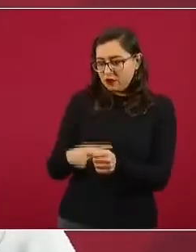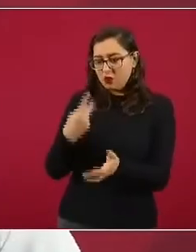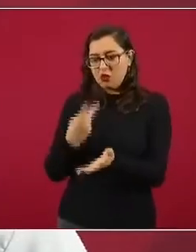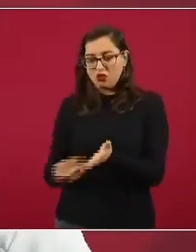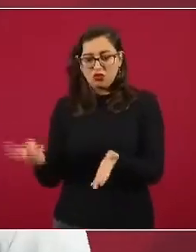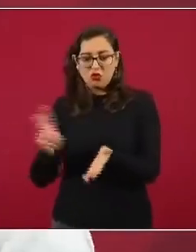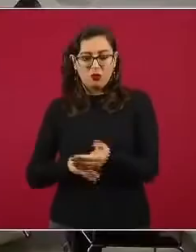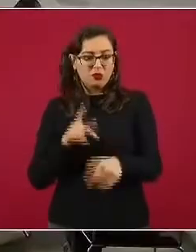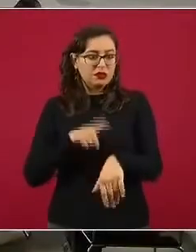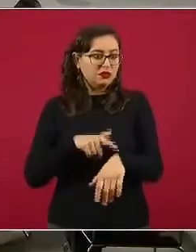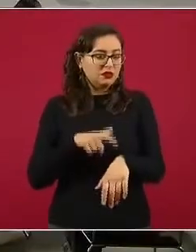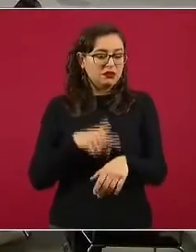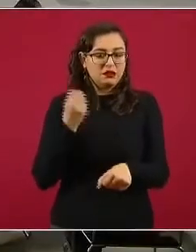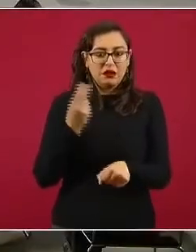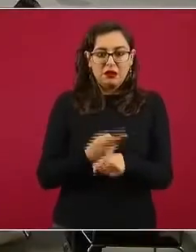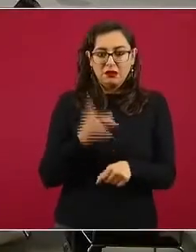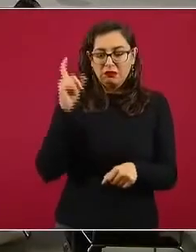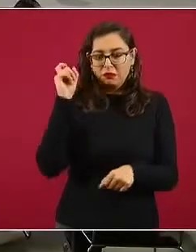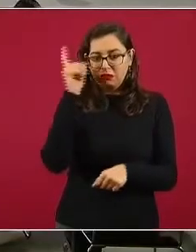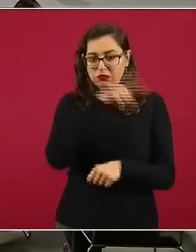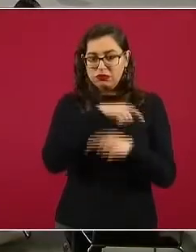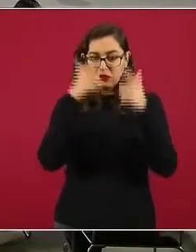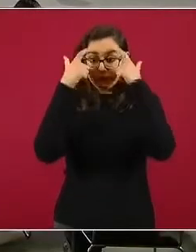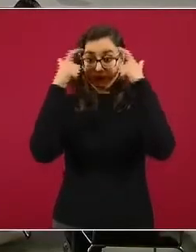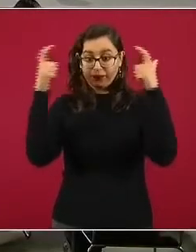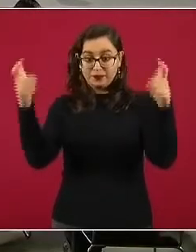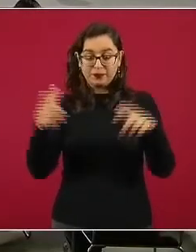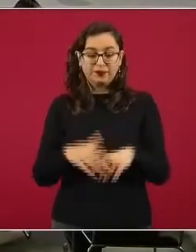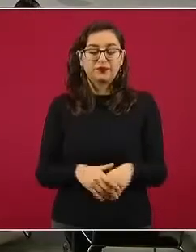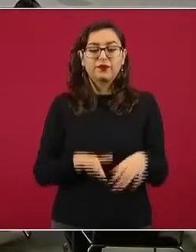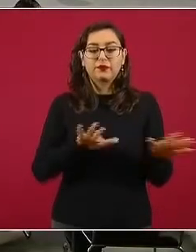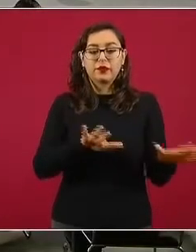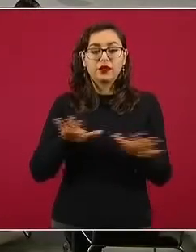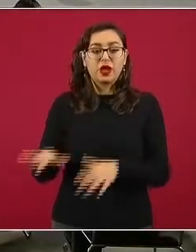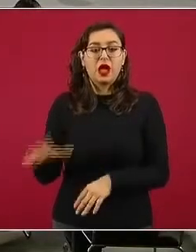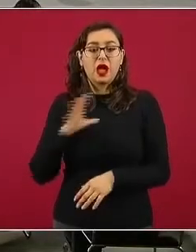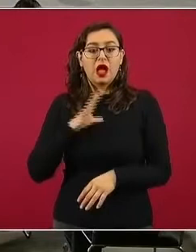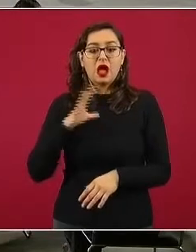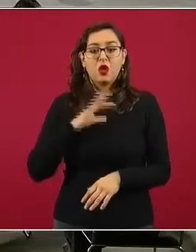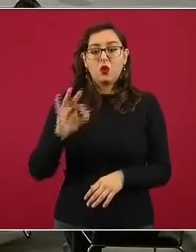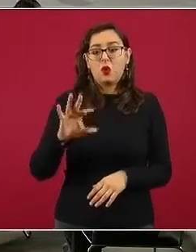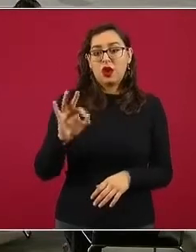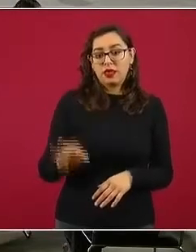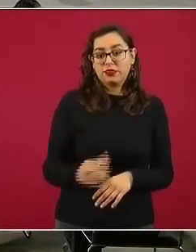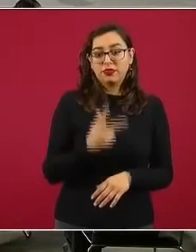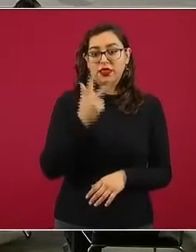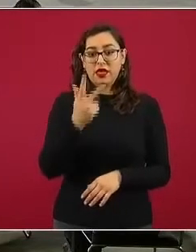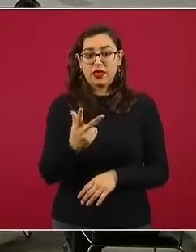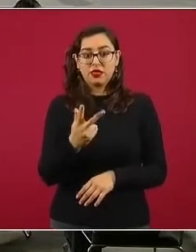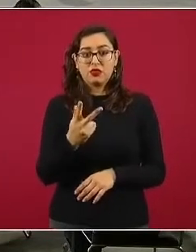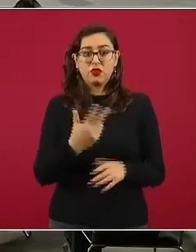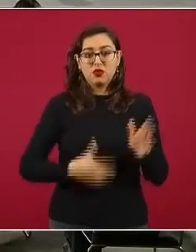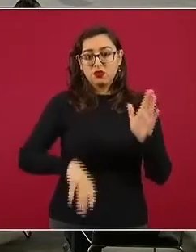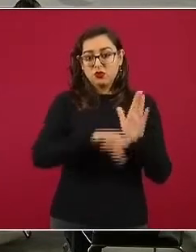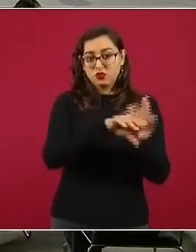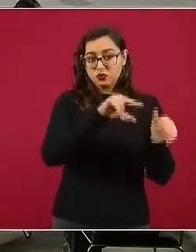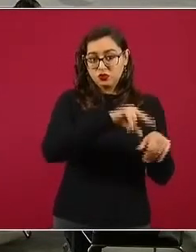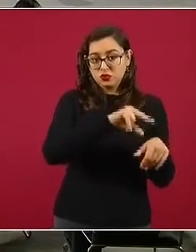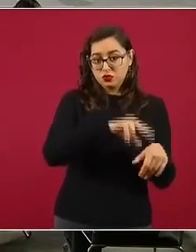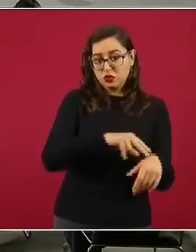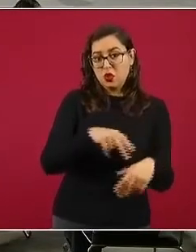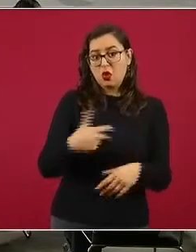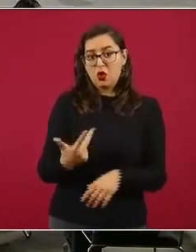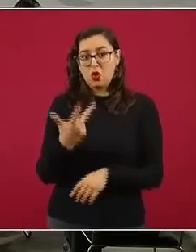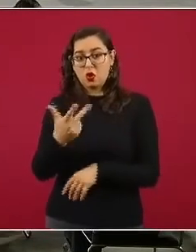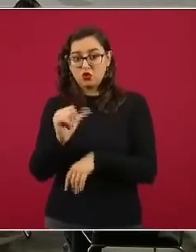los tiempos. Tiene 42 consultorios, 8 quirófanos, va a contar con